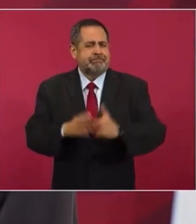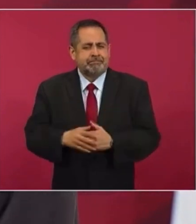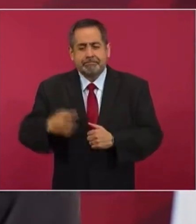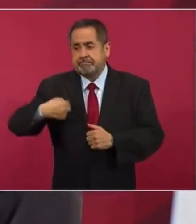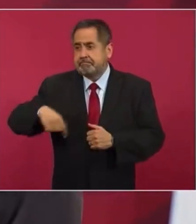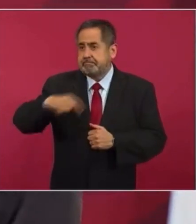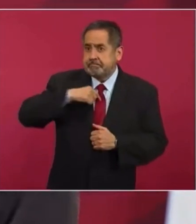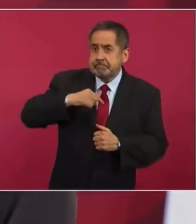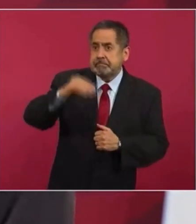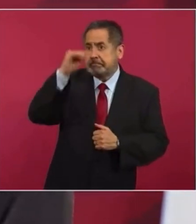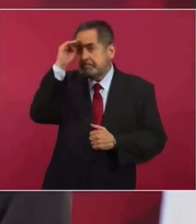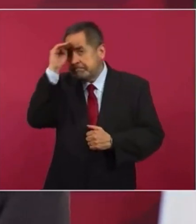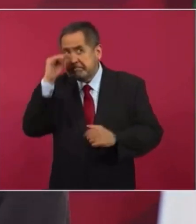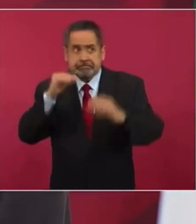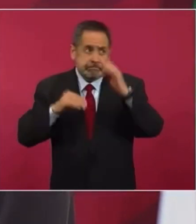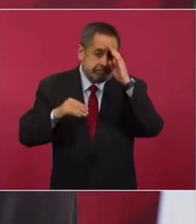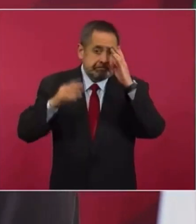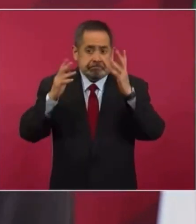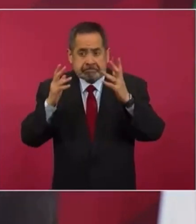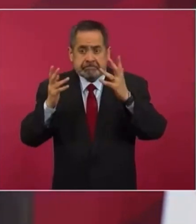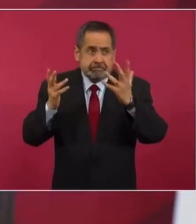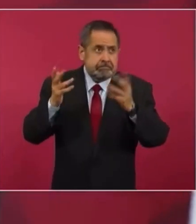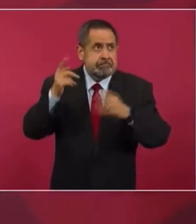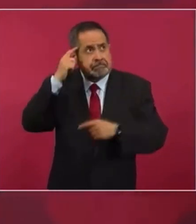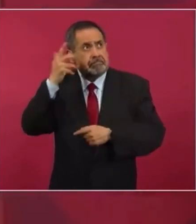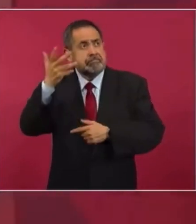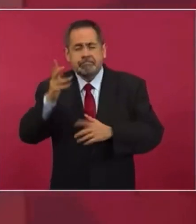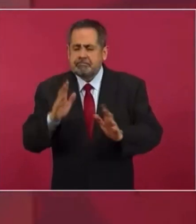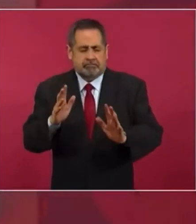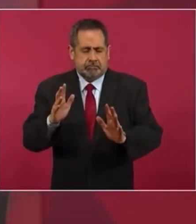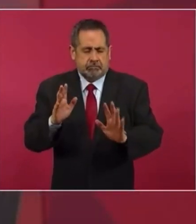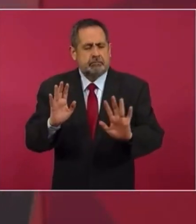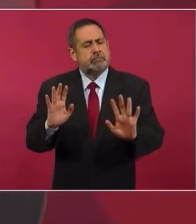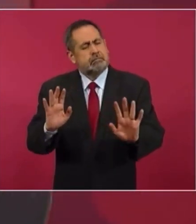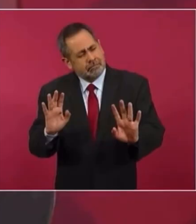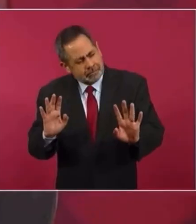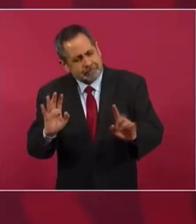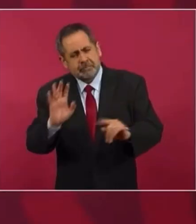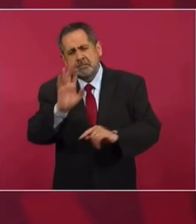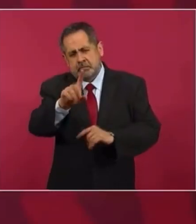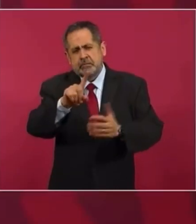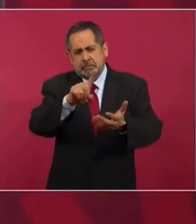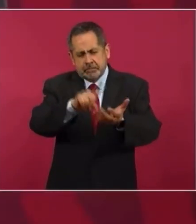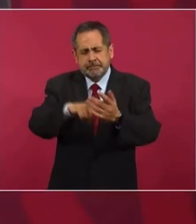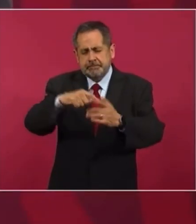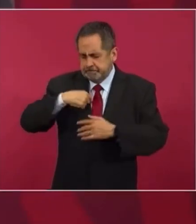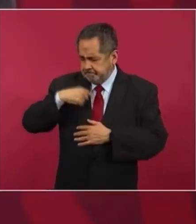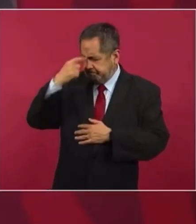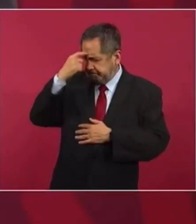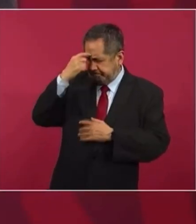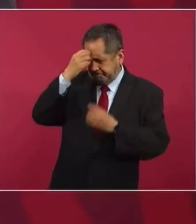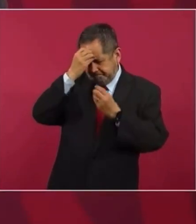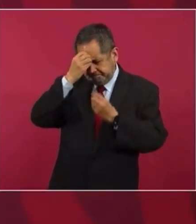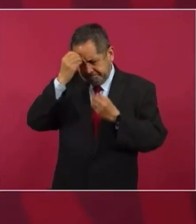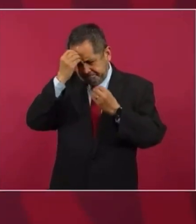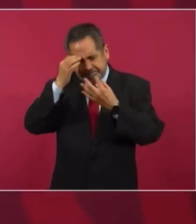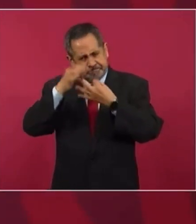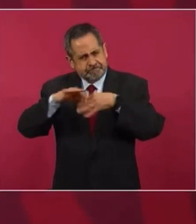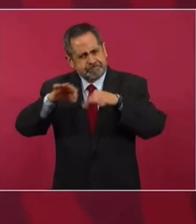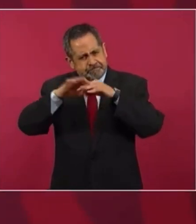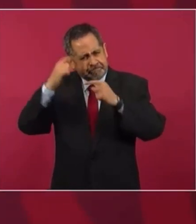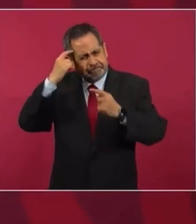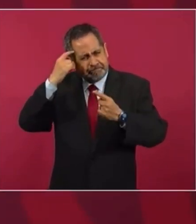pensando, desde luego el pensamiento es importante,